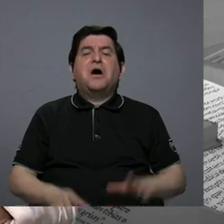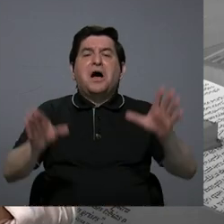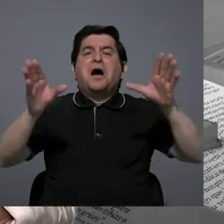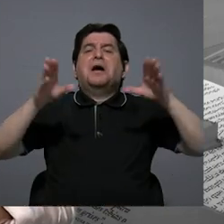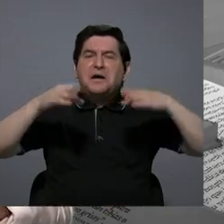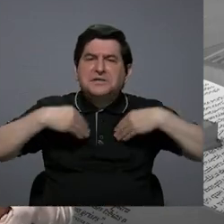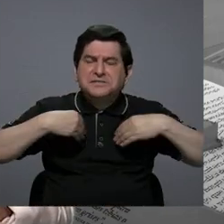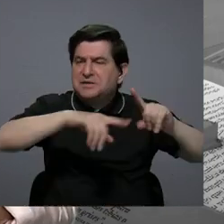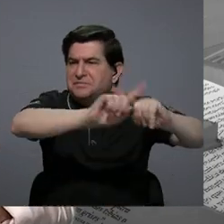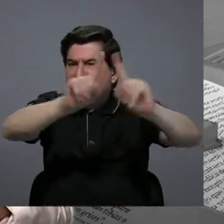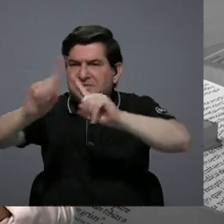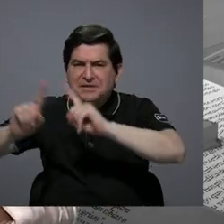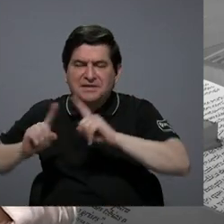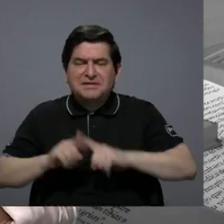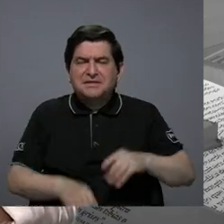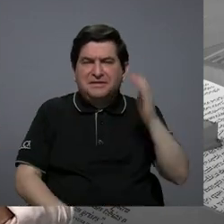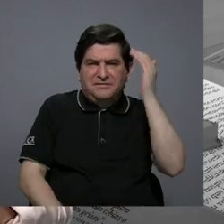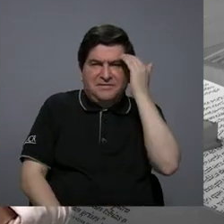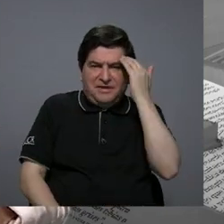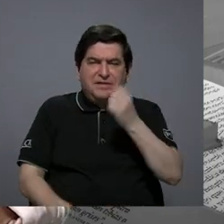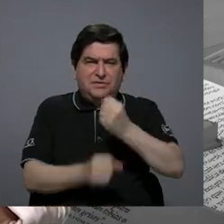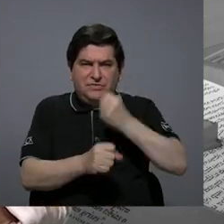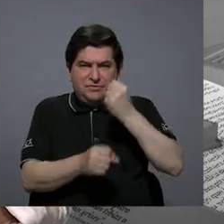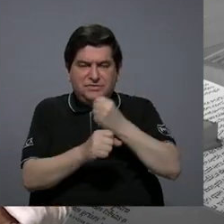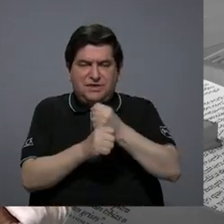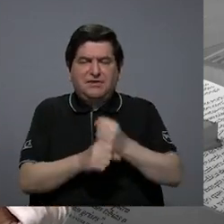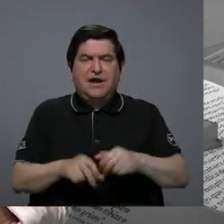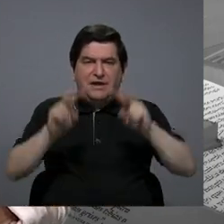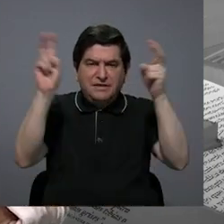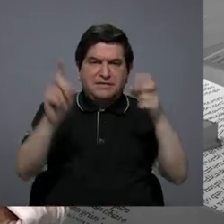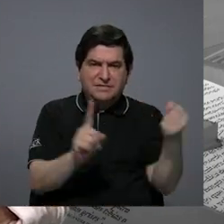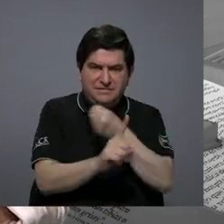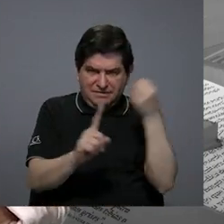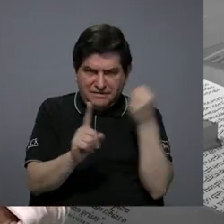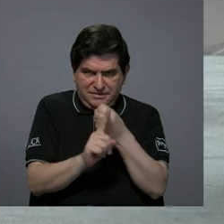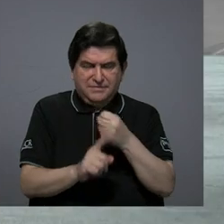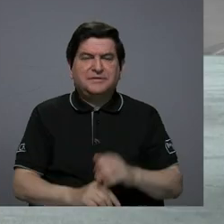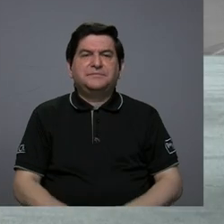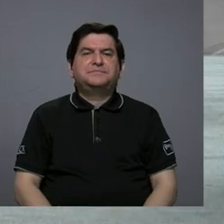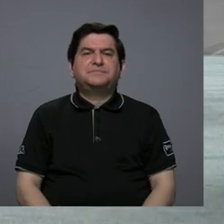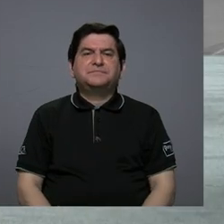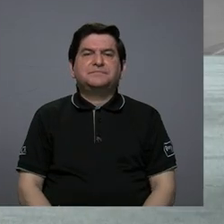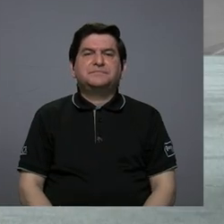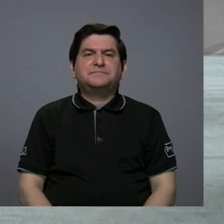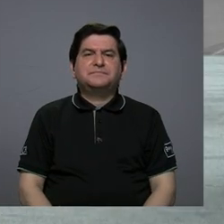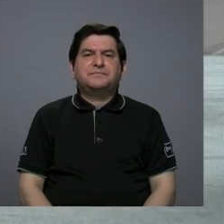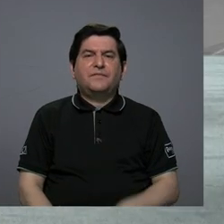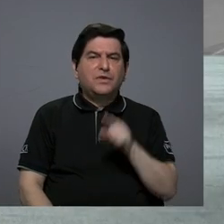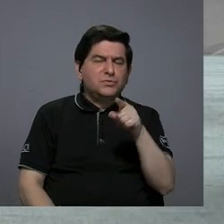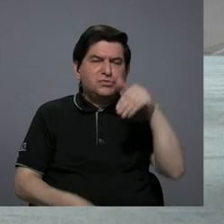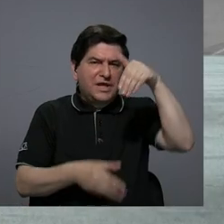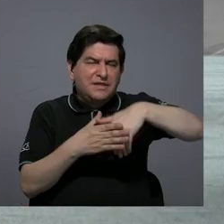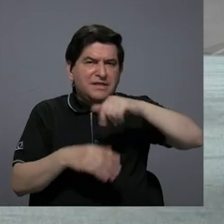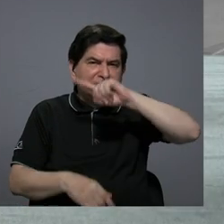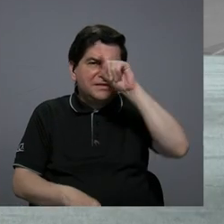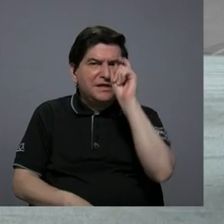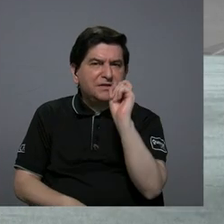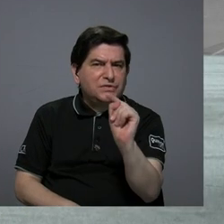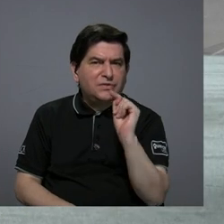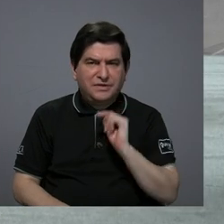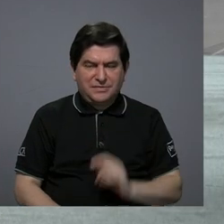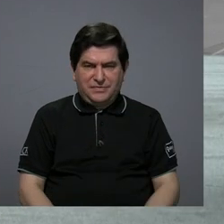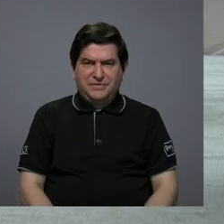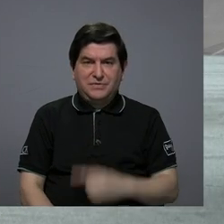y acoge distintos saberes para trabajar la violencia. Ustedes, dentro de esa pregunta que